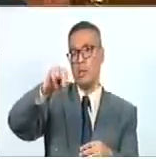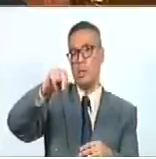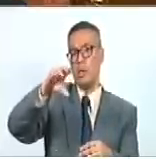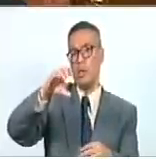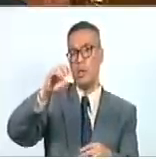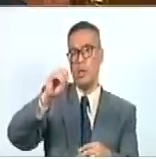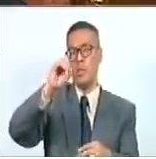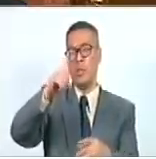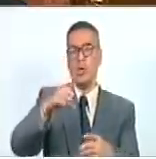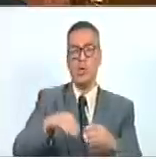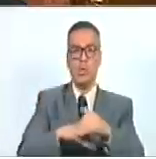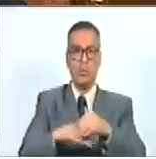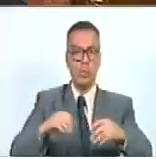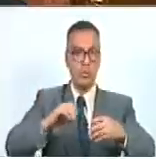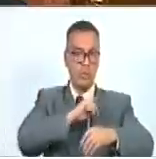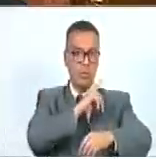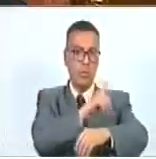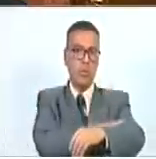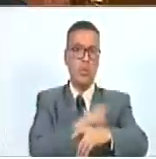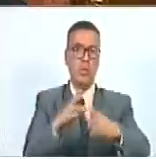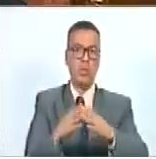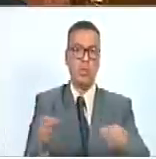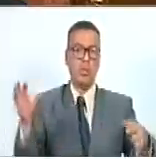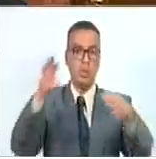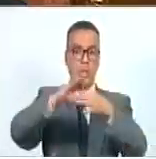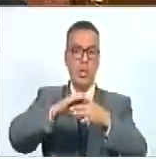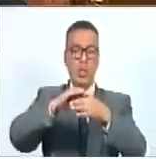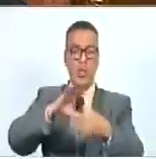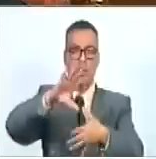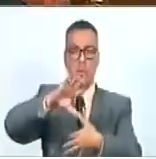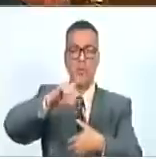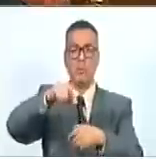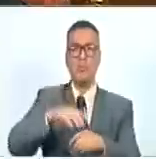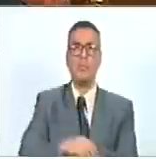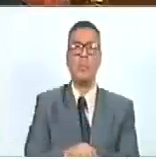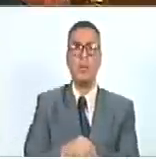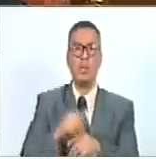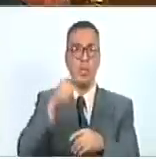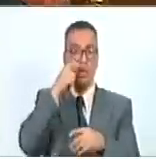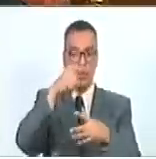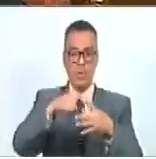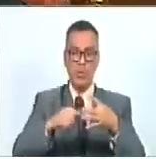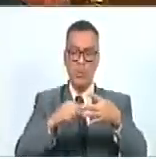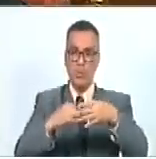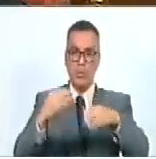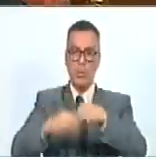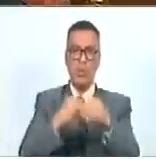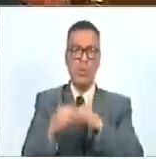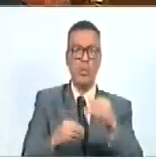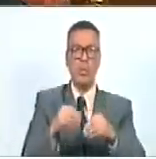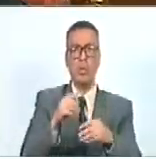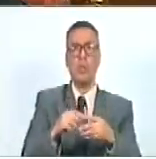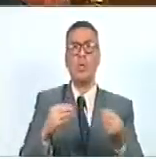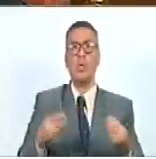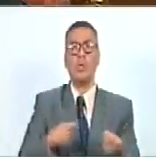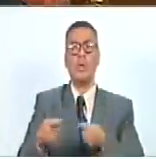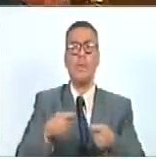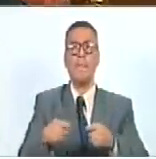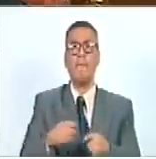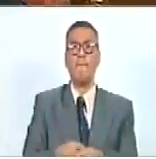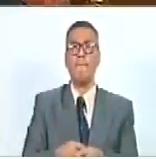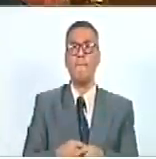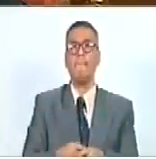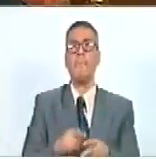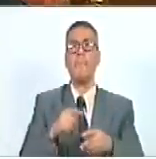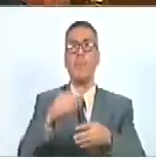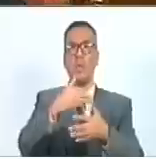consolidación de la integración latinoamericana, bajo los parámetros señalados en el Acuerdo de Cartagena, en